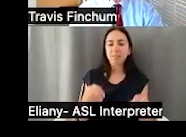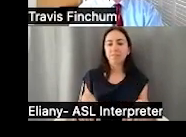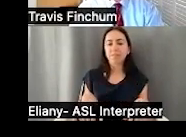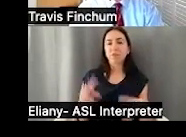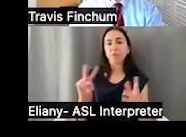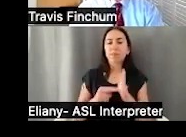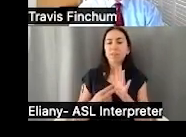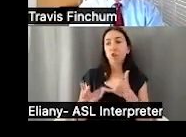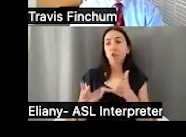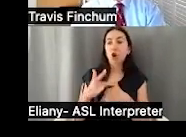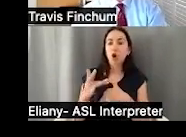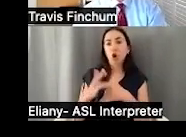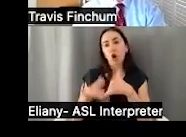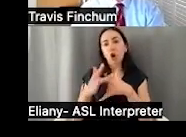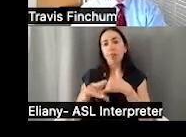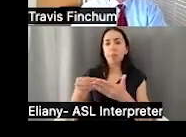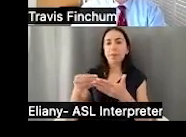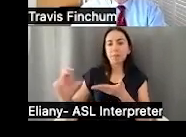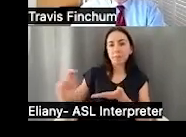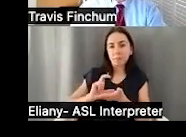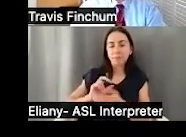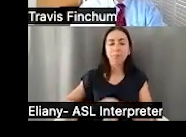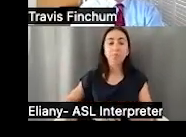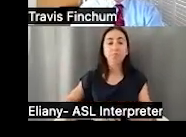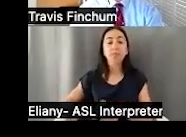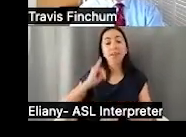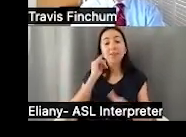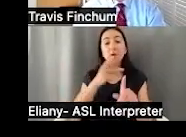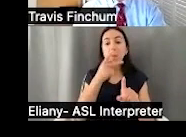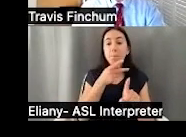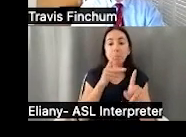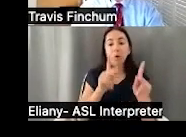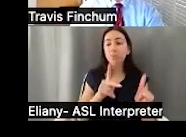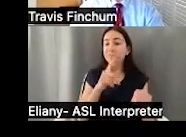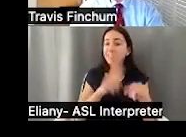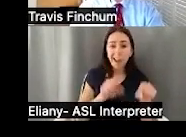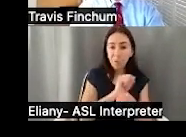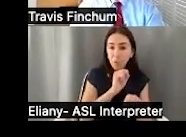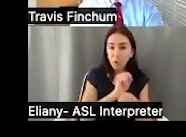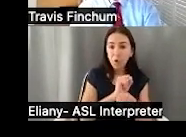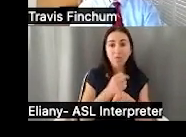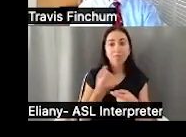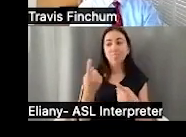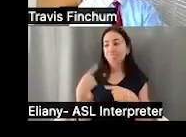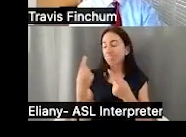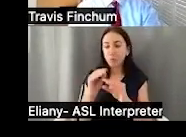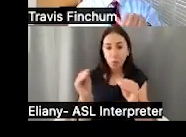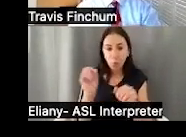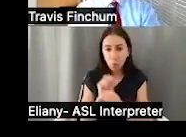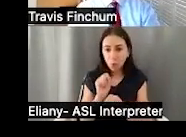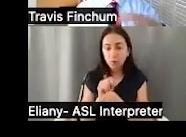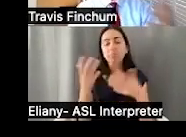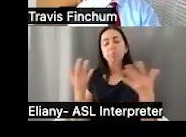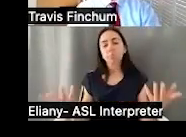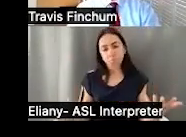obteniendo nuestros propios beneficios de seguro social de antemano. Bien, ¿qué tal si la persona no ha trabajado o no puede trabajar?